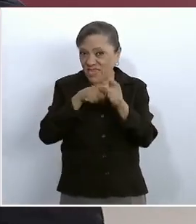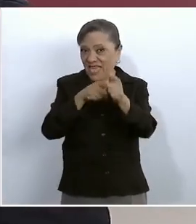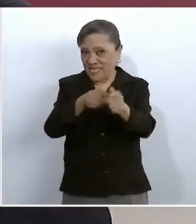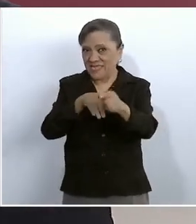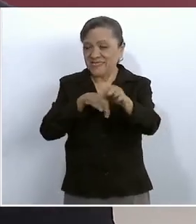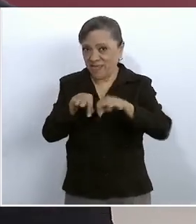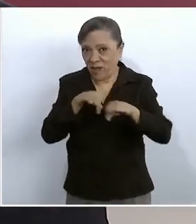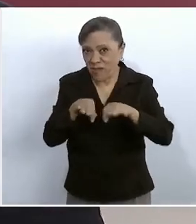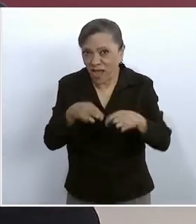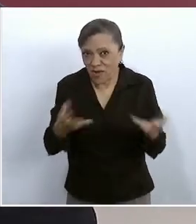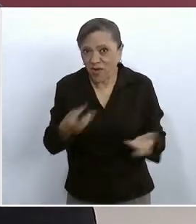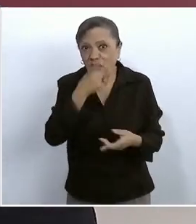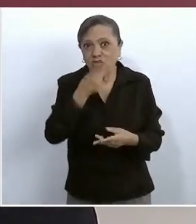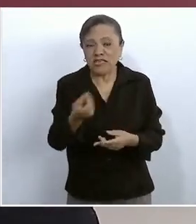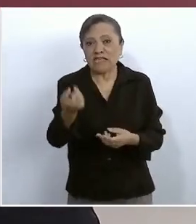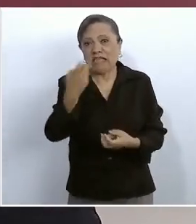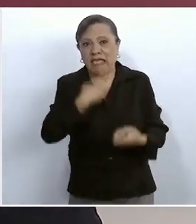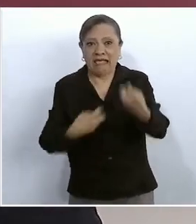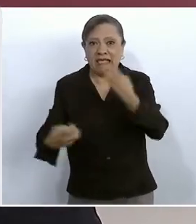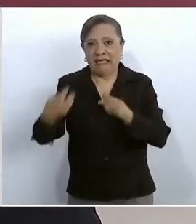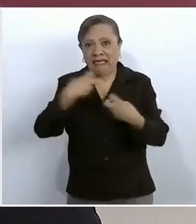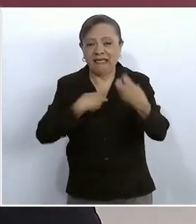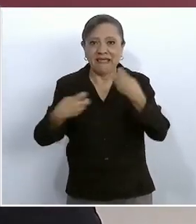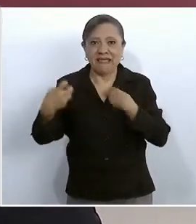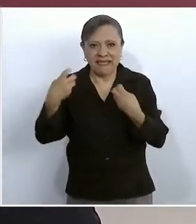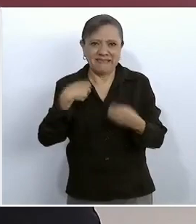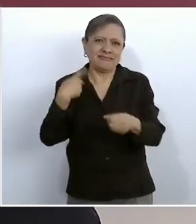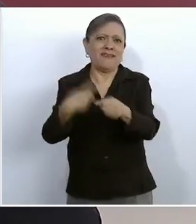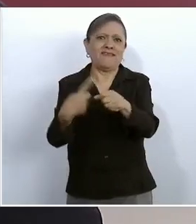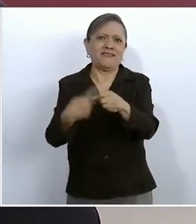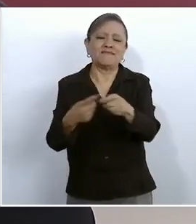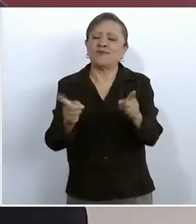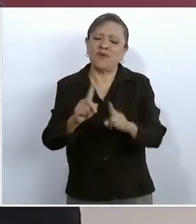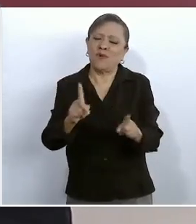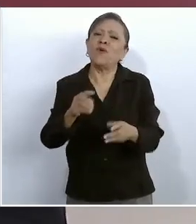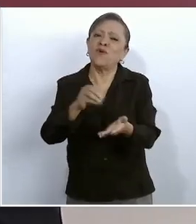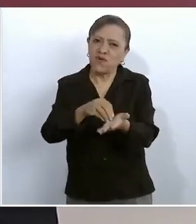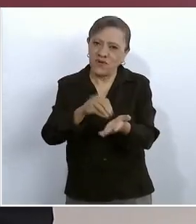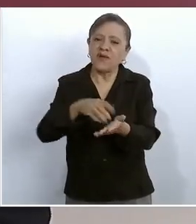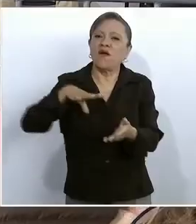hay fuerza para seguir luchando.